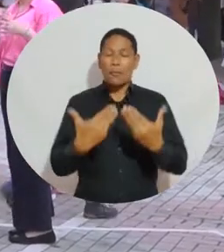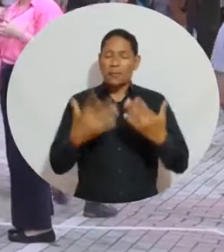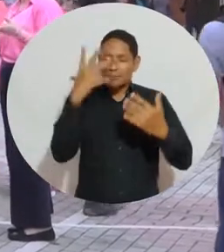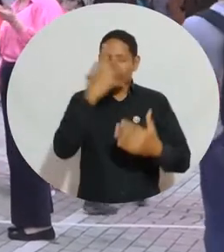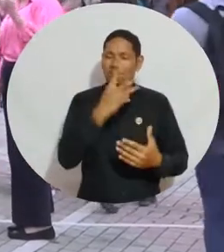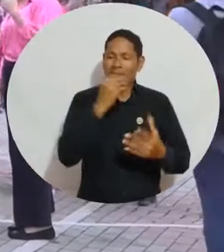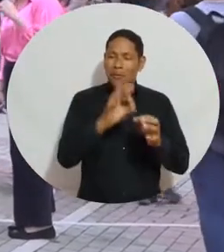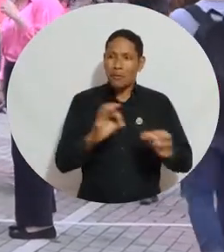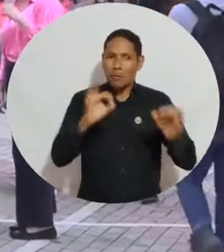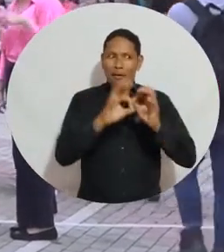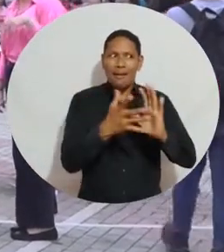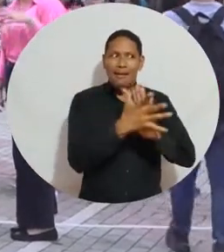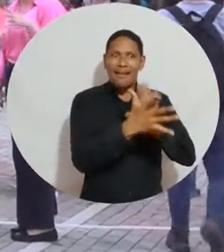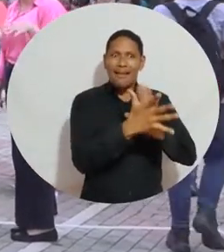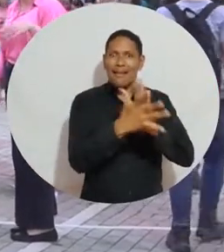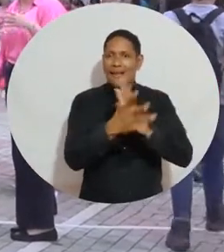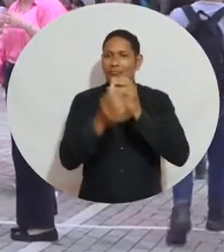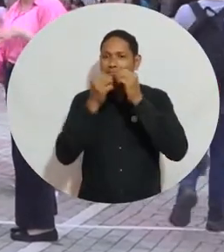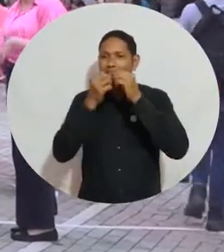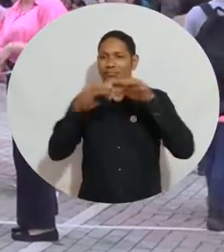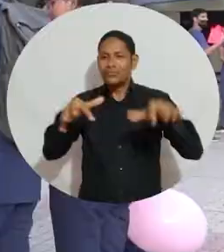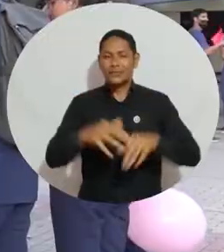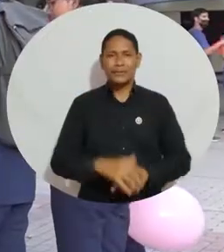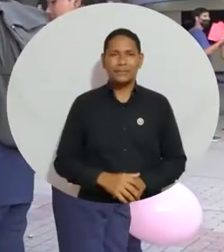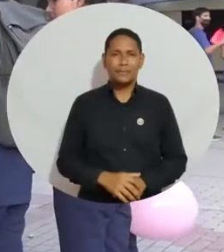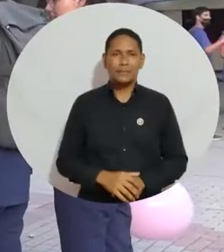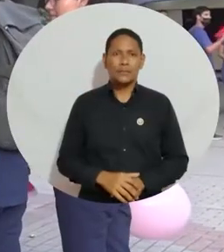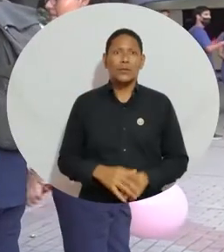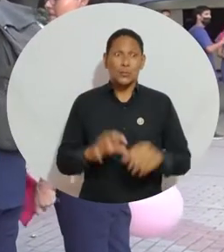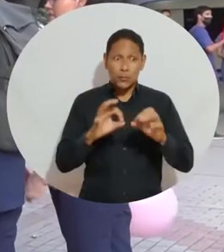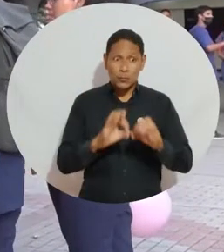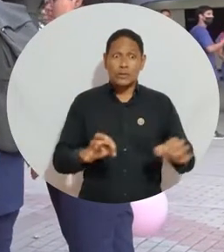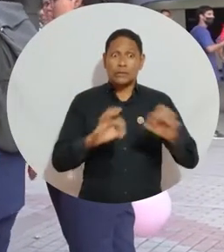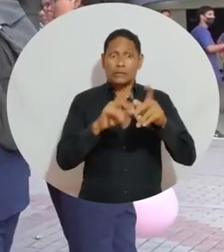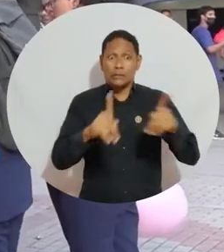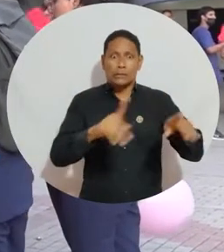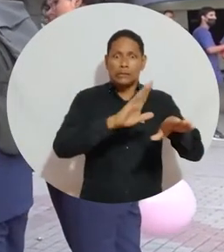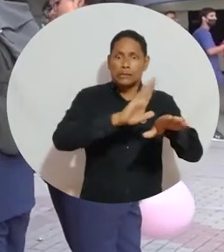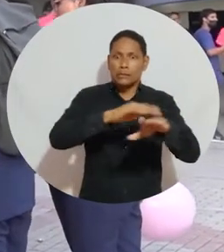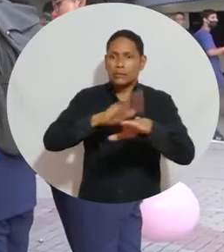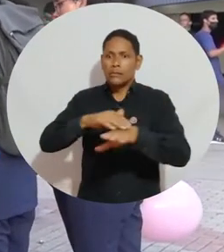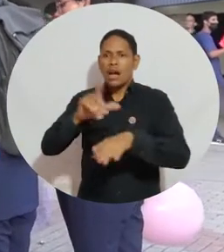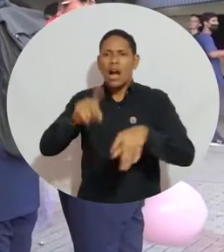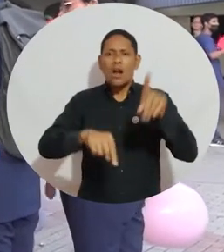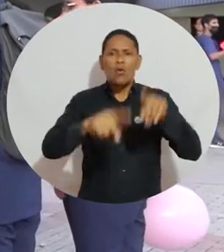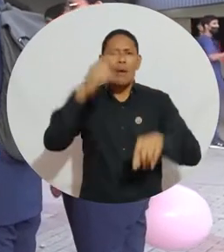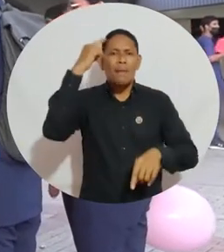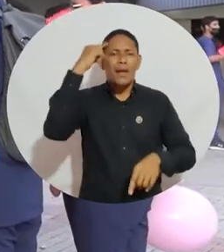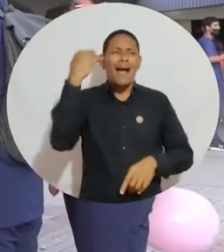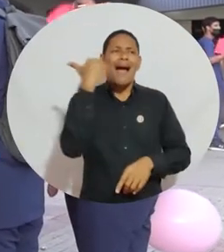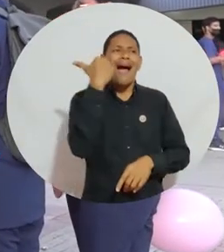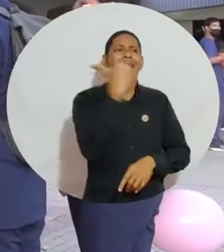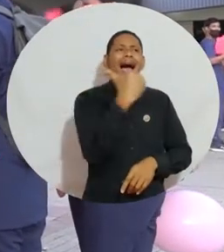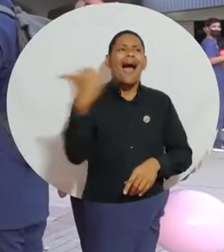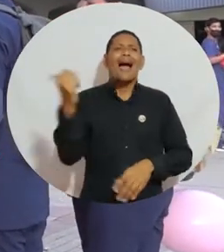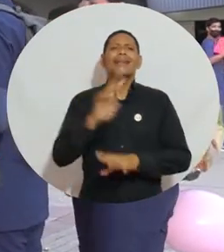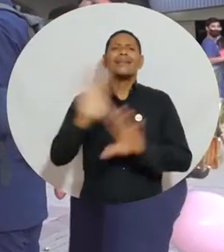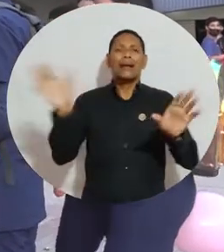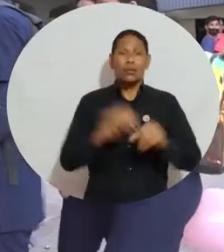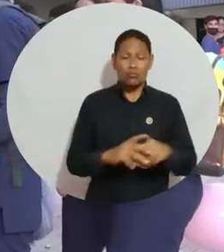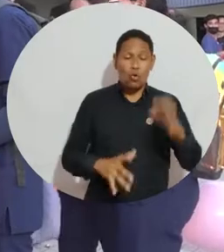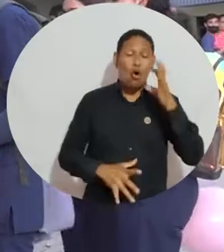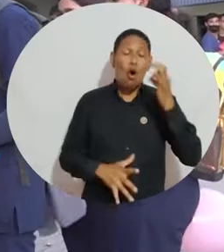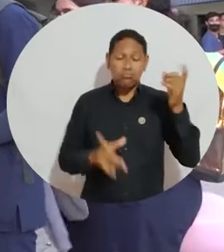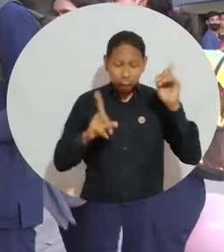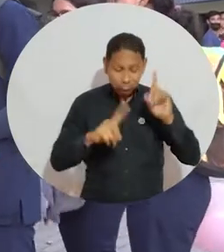muy bonita de distribuir esta información. Y es importante concientizar a la gente porque se cree que es solamente leal a las mujeres,